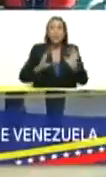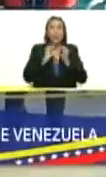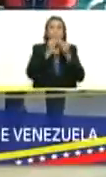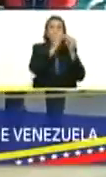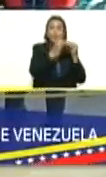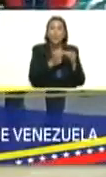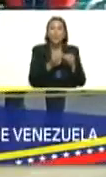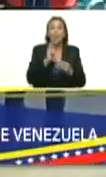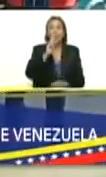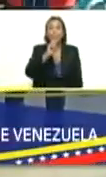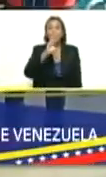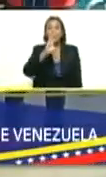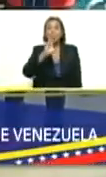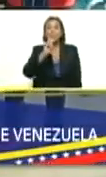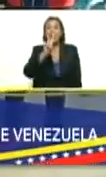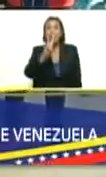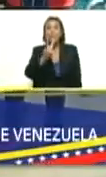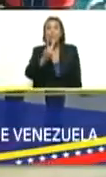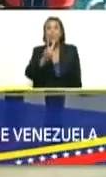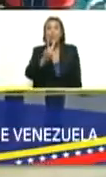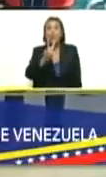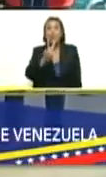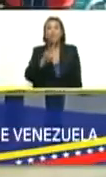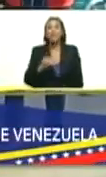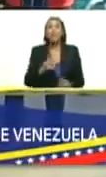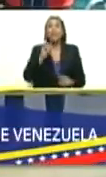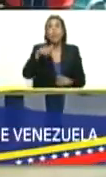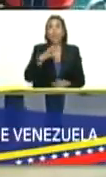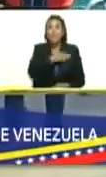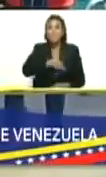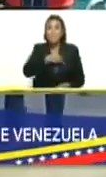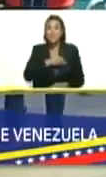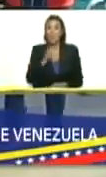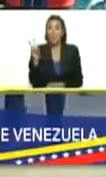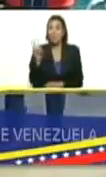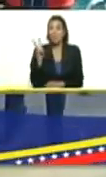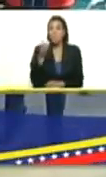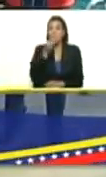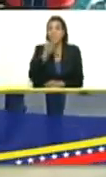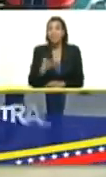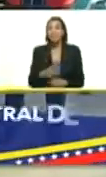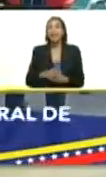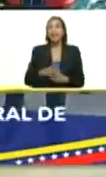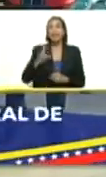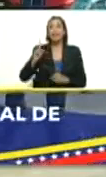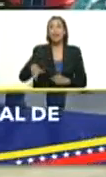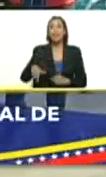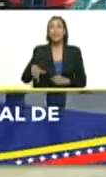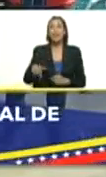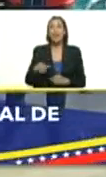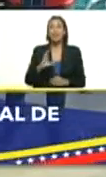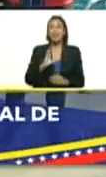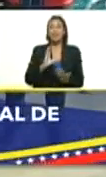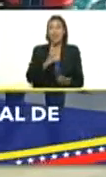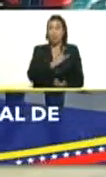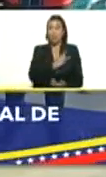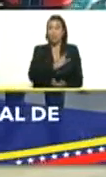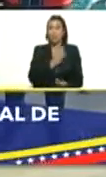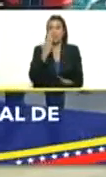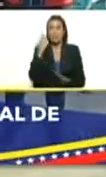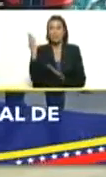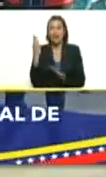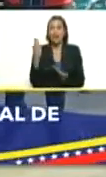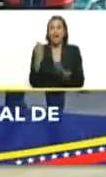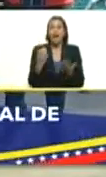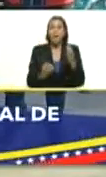recuperación no solamente de la Misión Venezuela Bella en todo el país sino de la Universidad Central de Venezuela Patrimonio